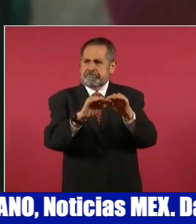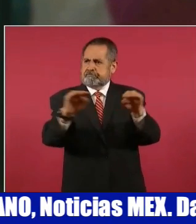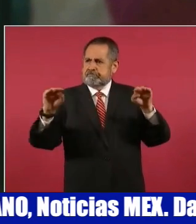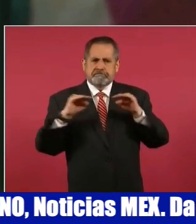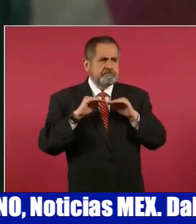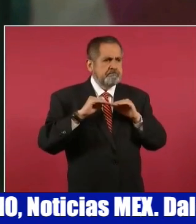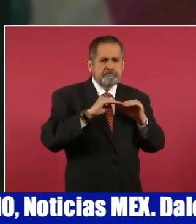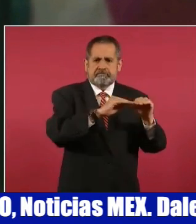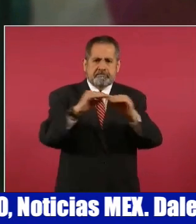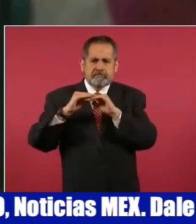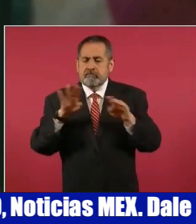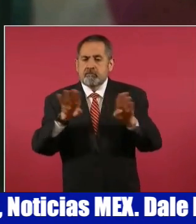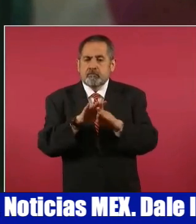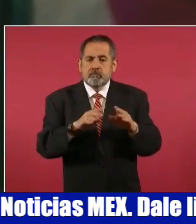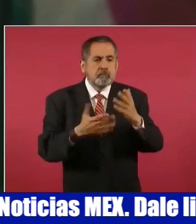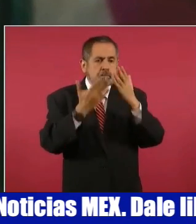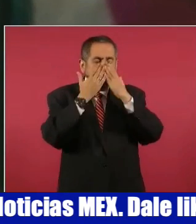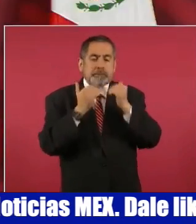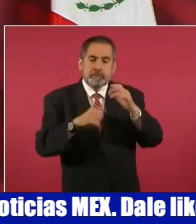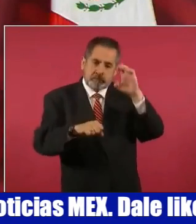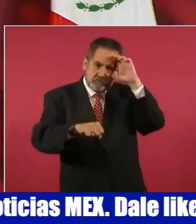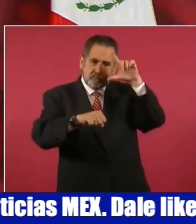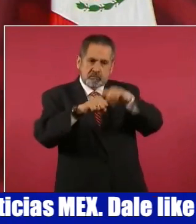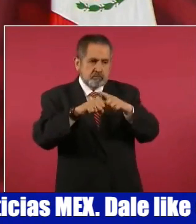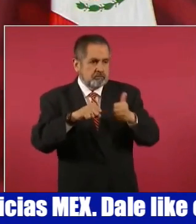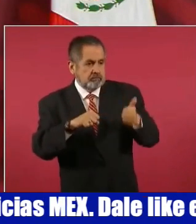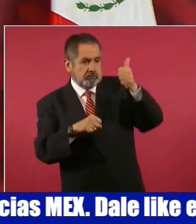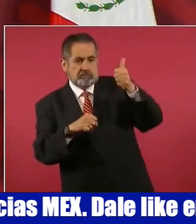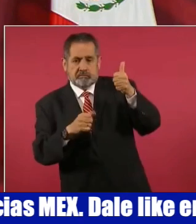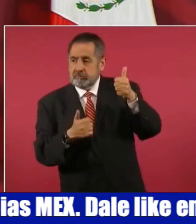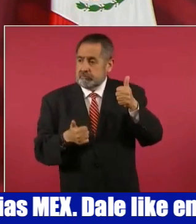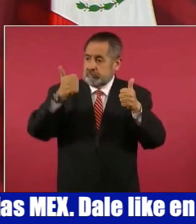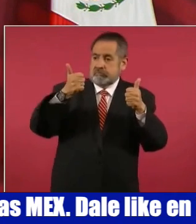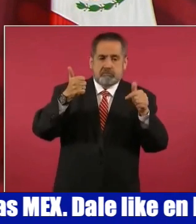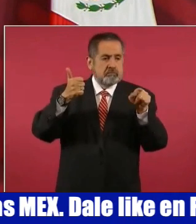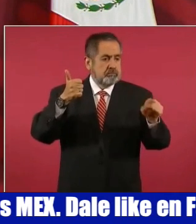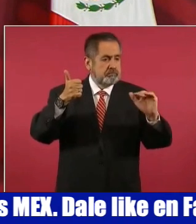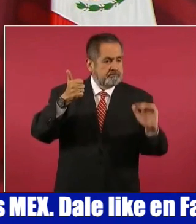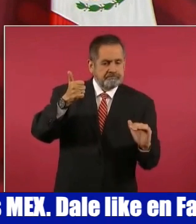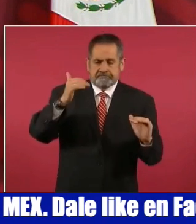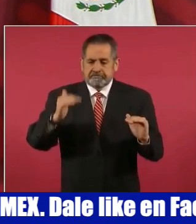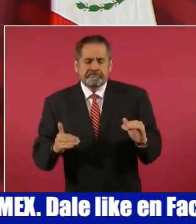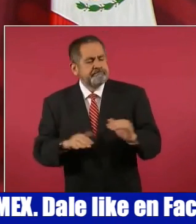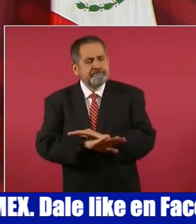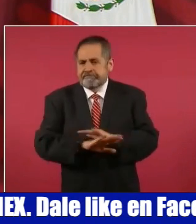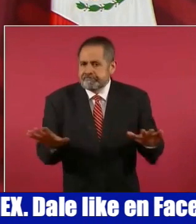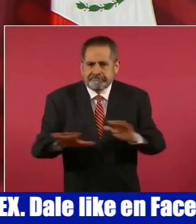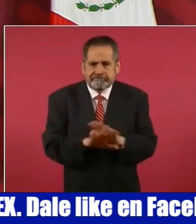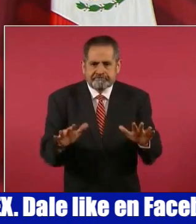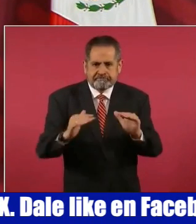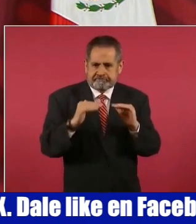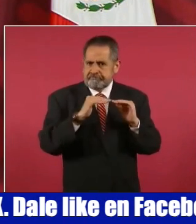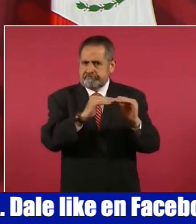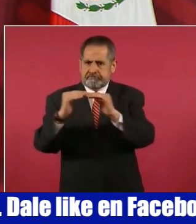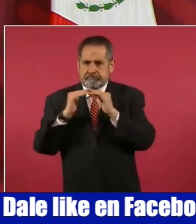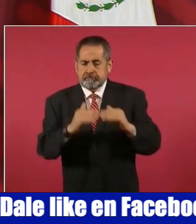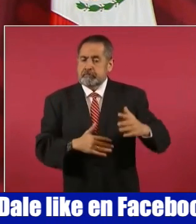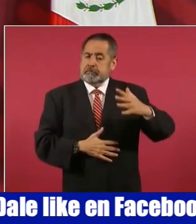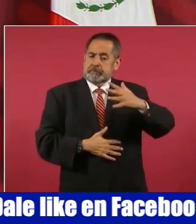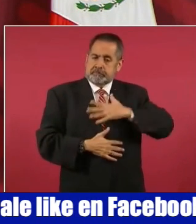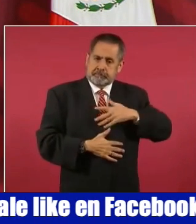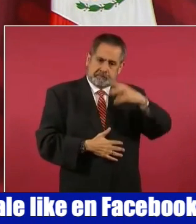porque no hay culturas superiores ni inferiores. Nuestro lema en México es mi